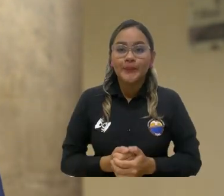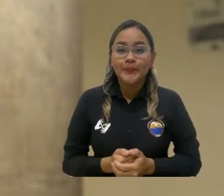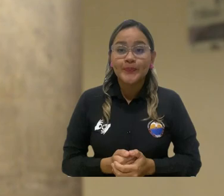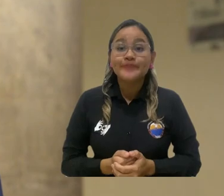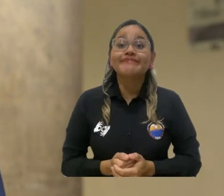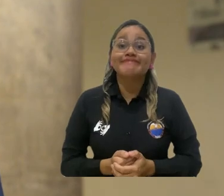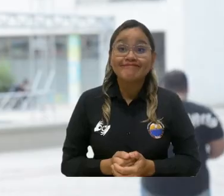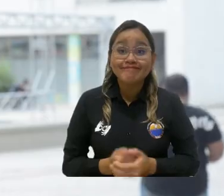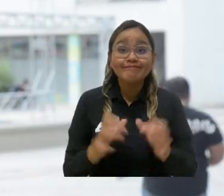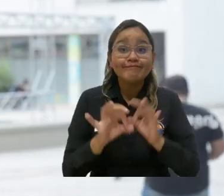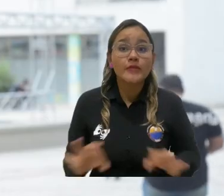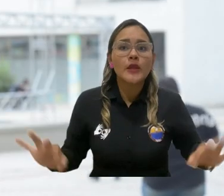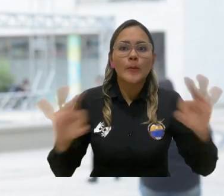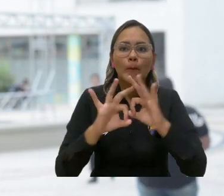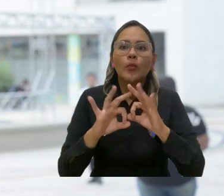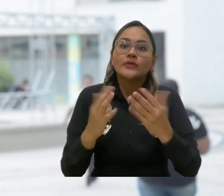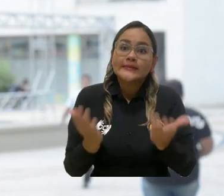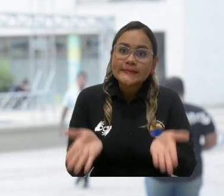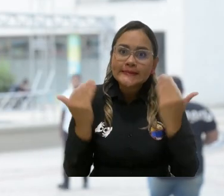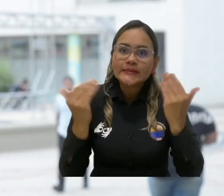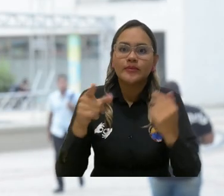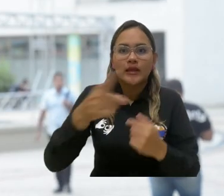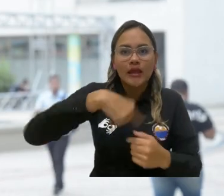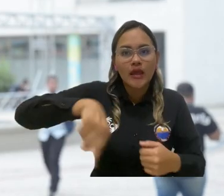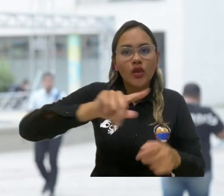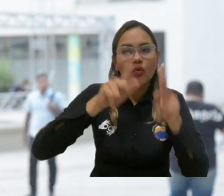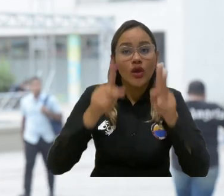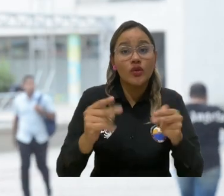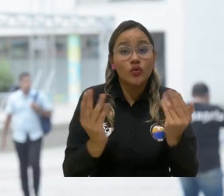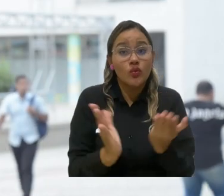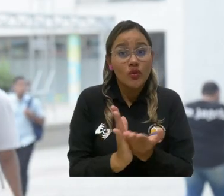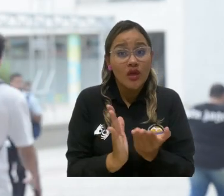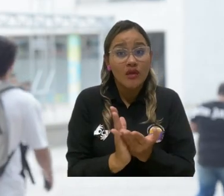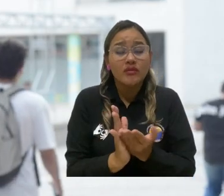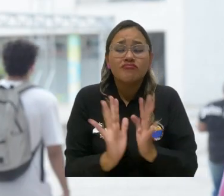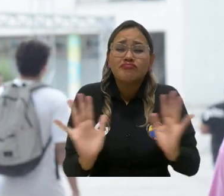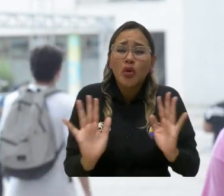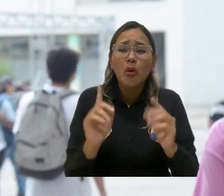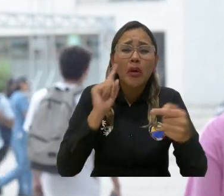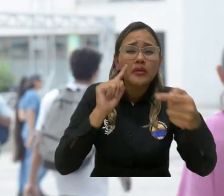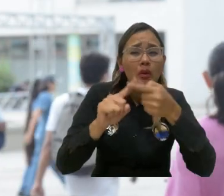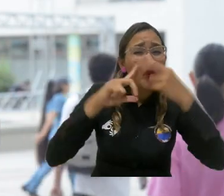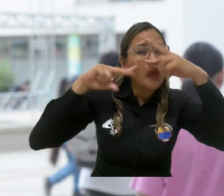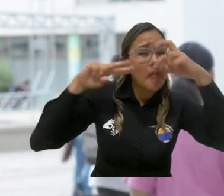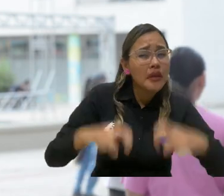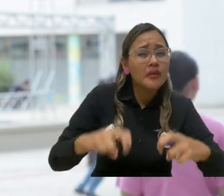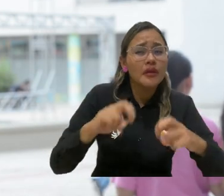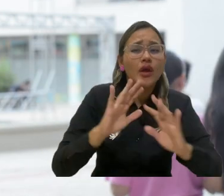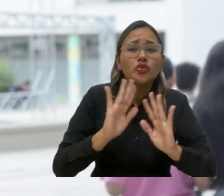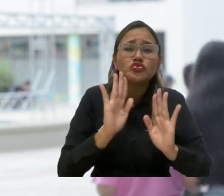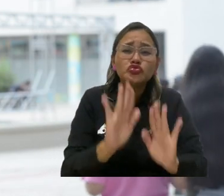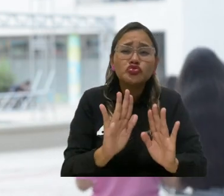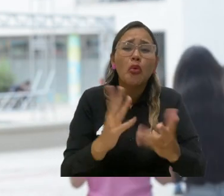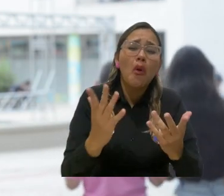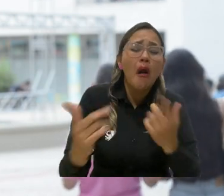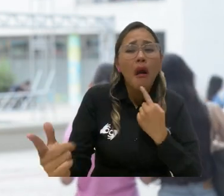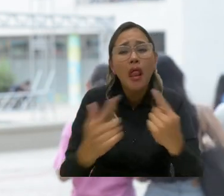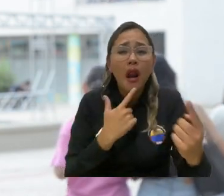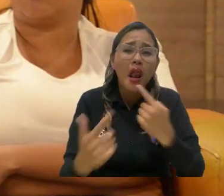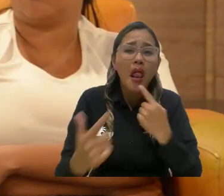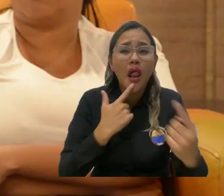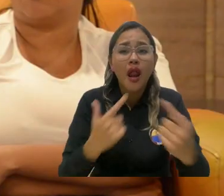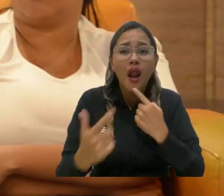visiones que cada uno tiene. Resulta de vital importancia para los estudiantes que no solamente se profundice en toda la